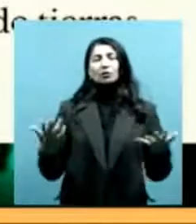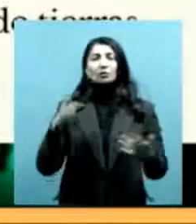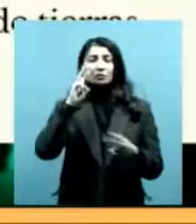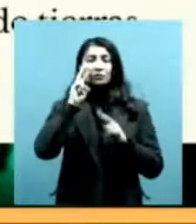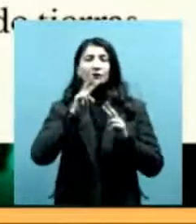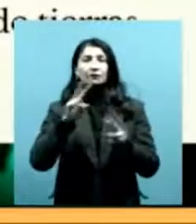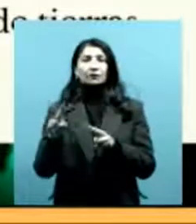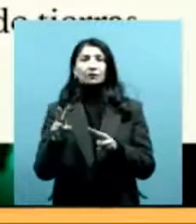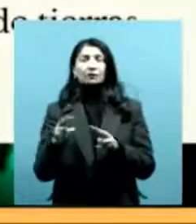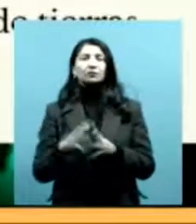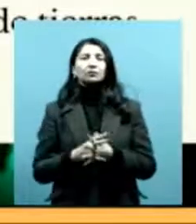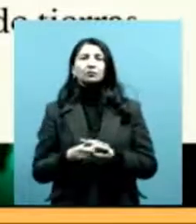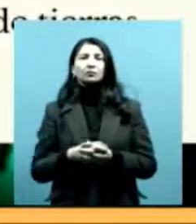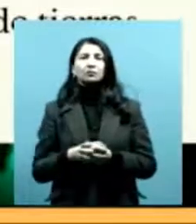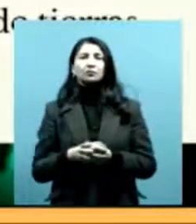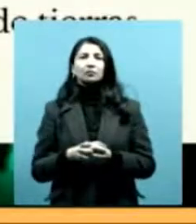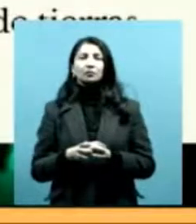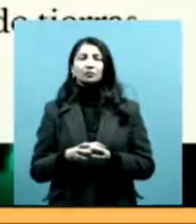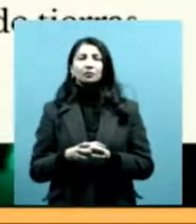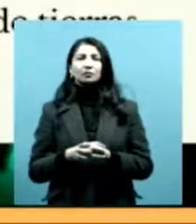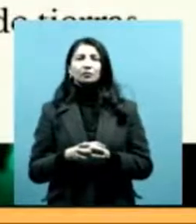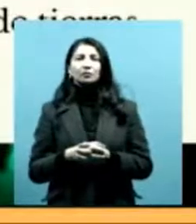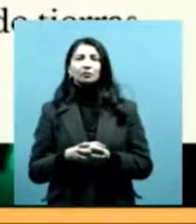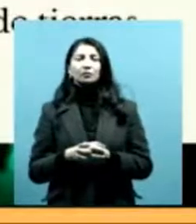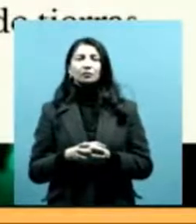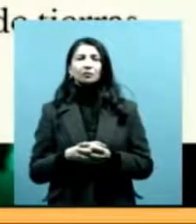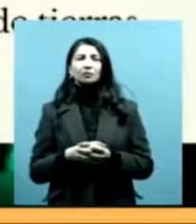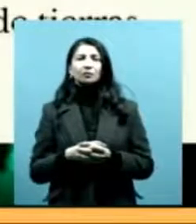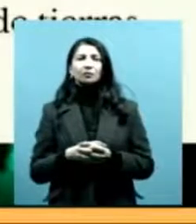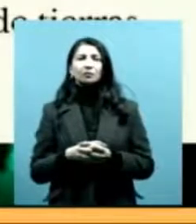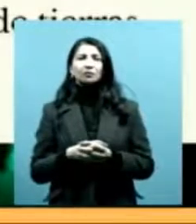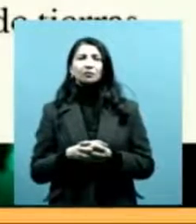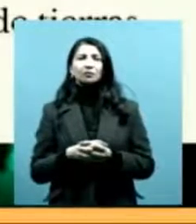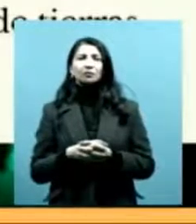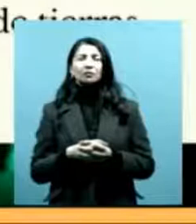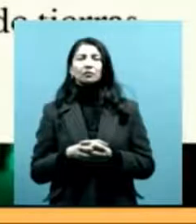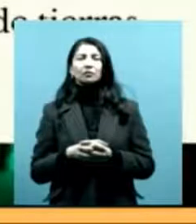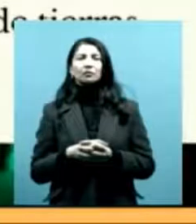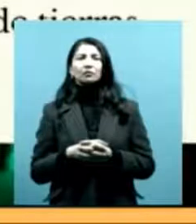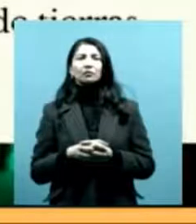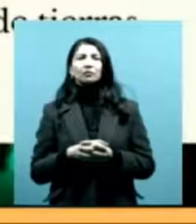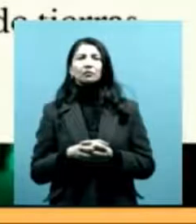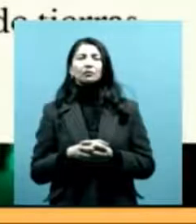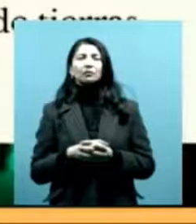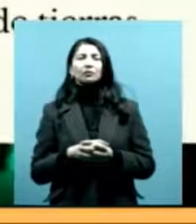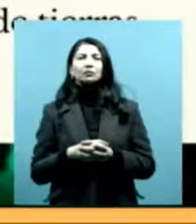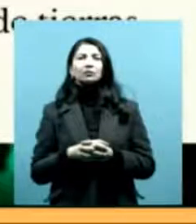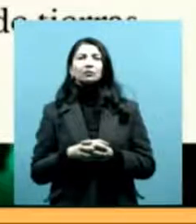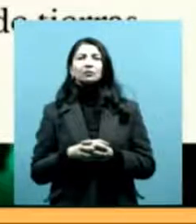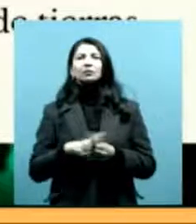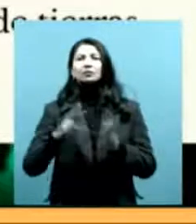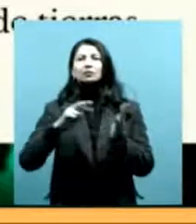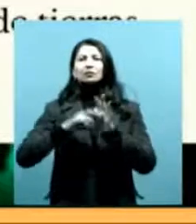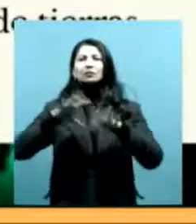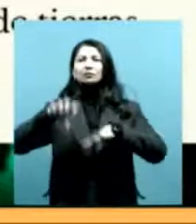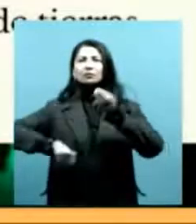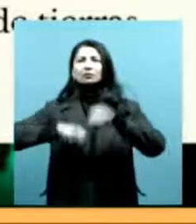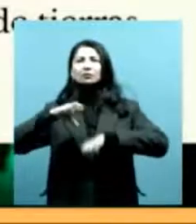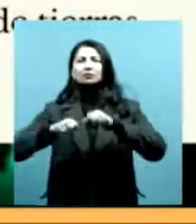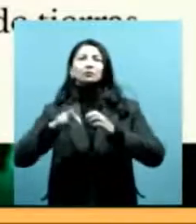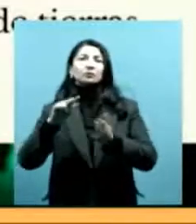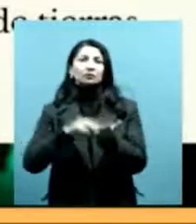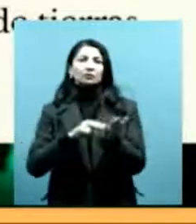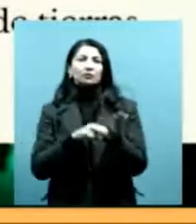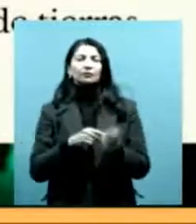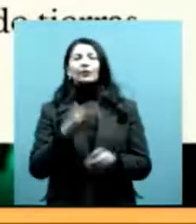una de las citas que mencionamos antes cuando hablábamos de cómo se perciben los papeles, que es la criminalización. Entonces, cuando se